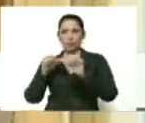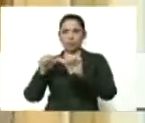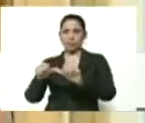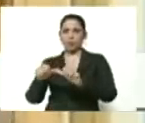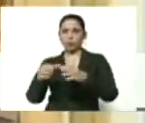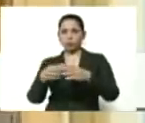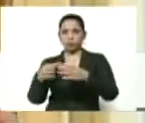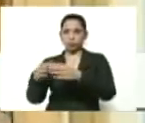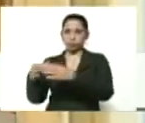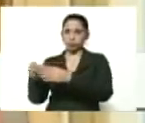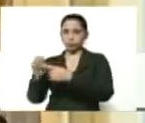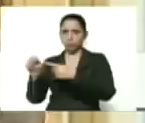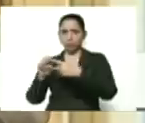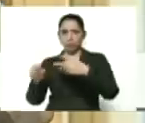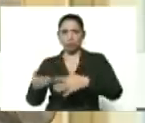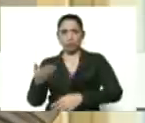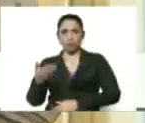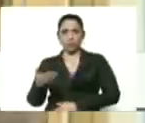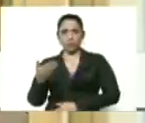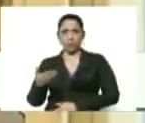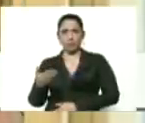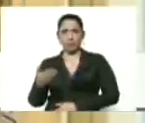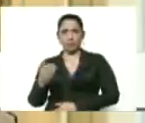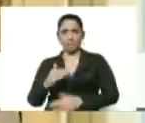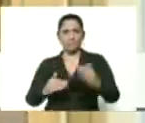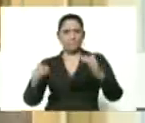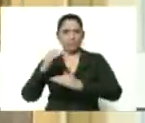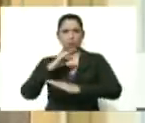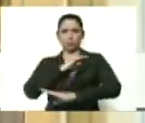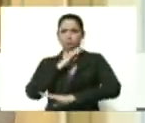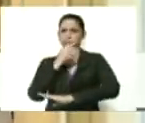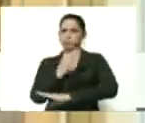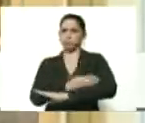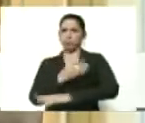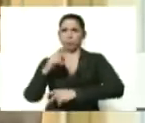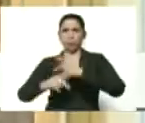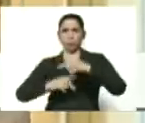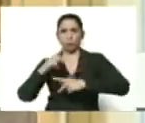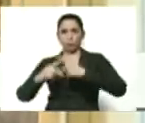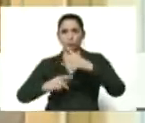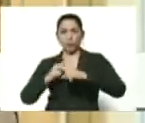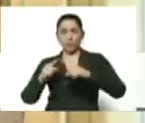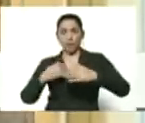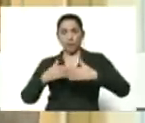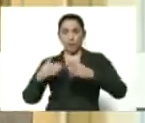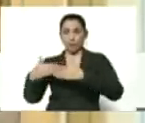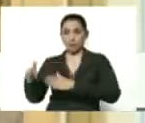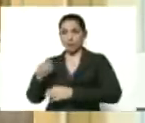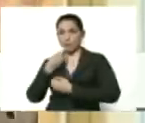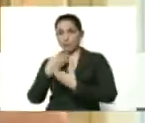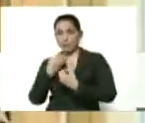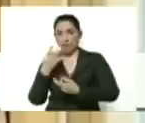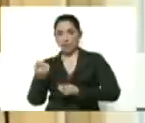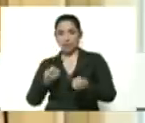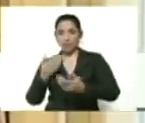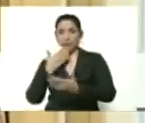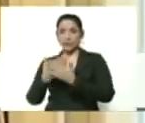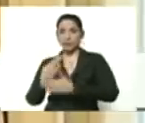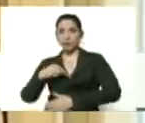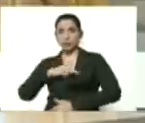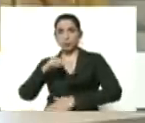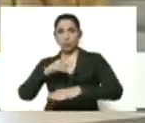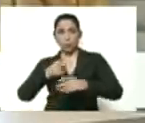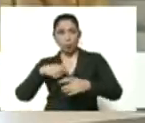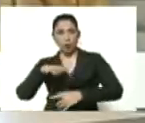sectores estratégicos esenciales a máxima producción para garantizar los bienes y servicios que demanda nuestro pueblo.